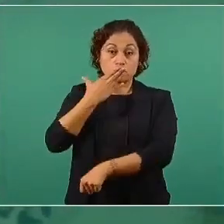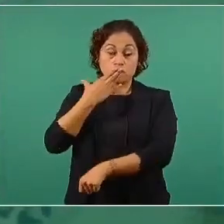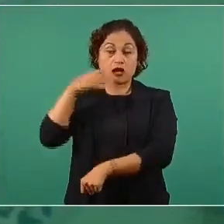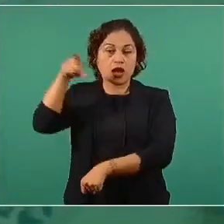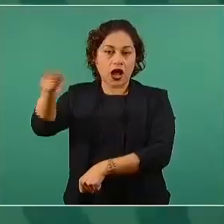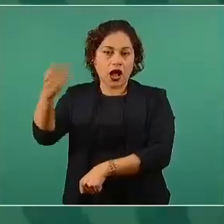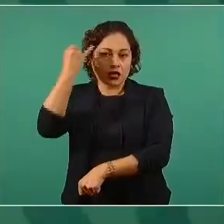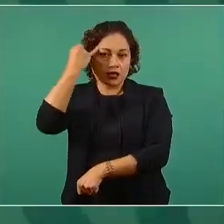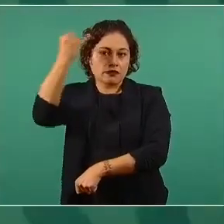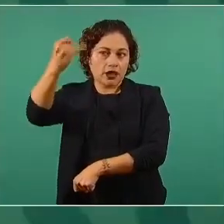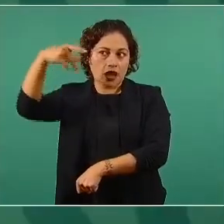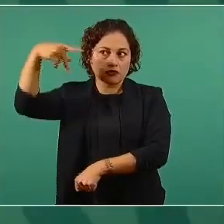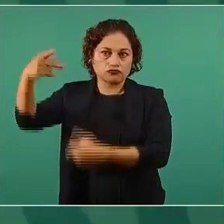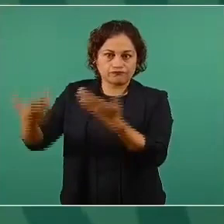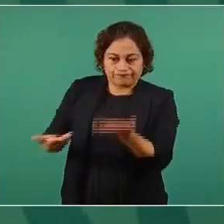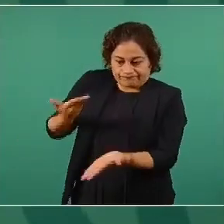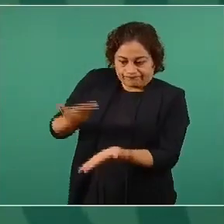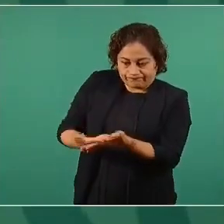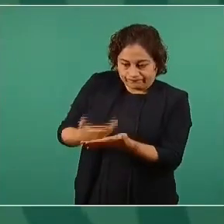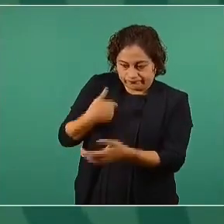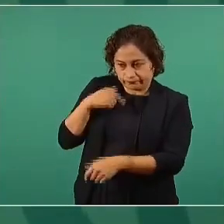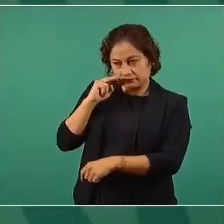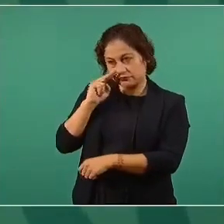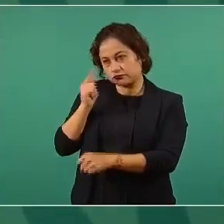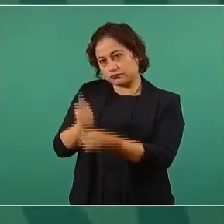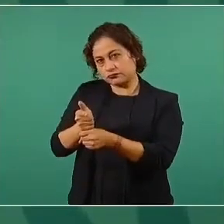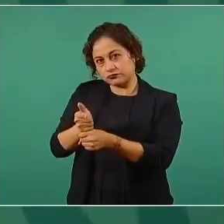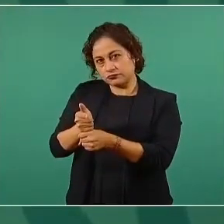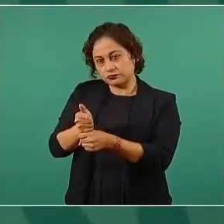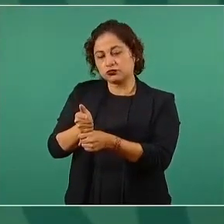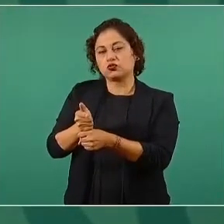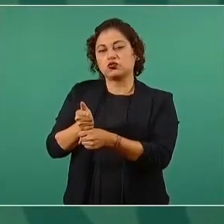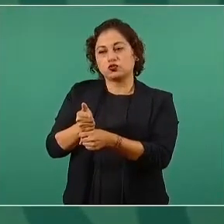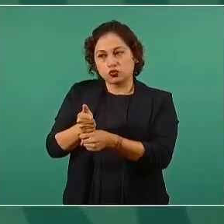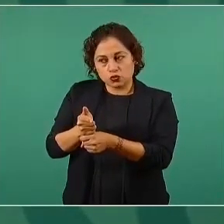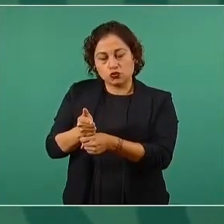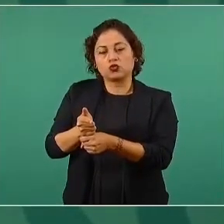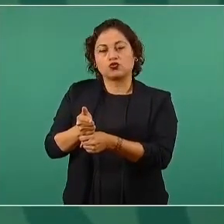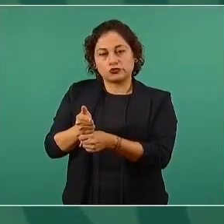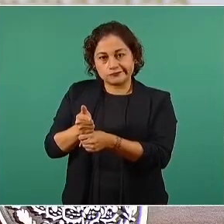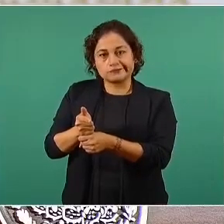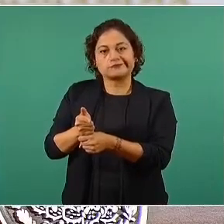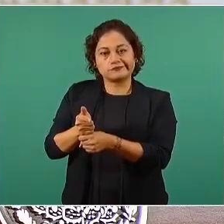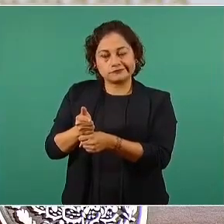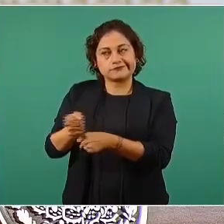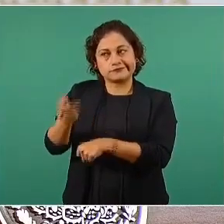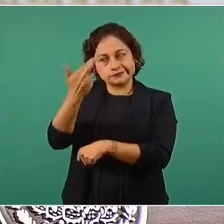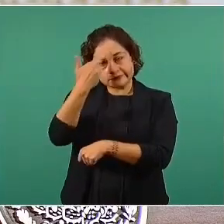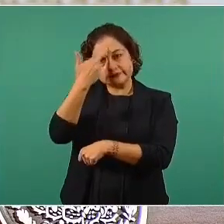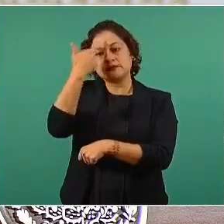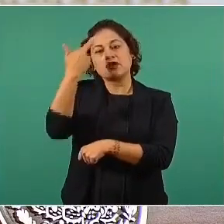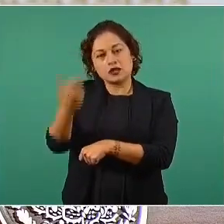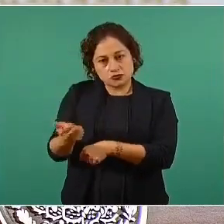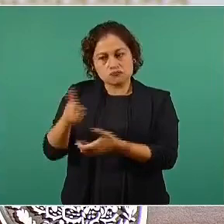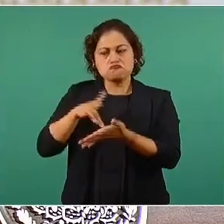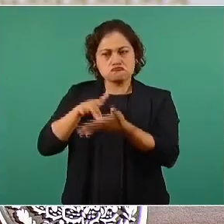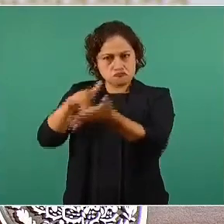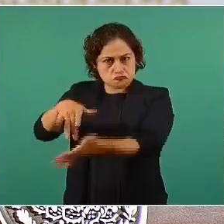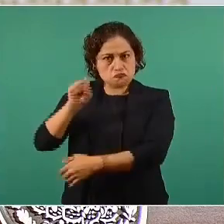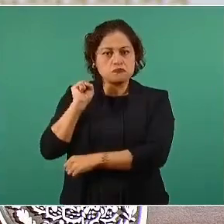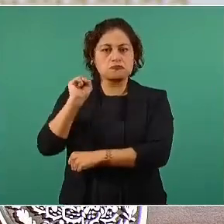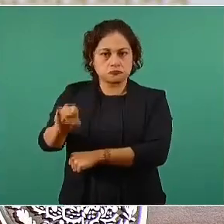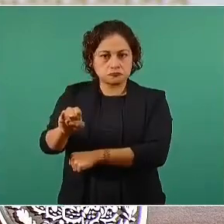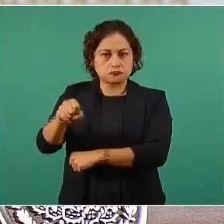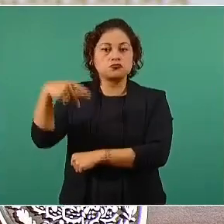y vamos a echar a andar ese parque de generación de